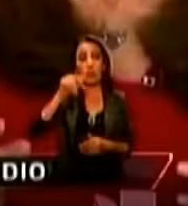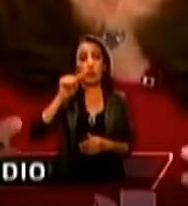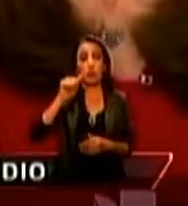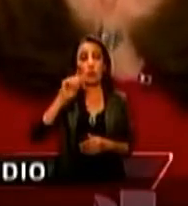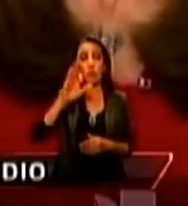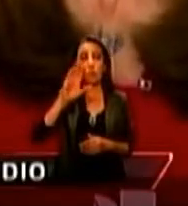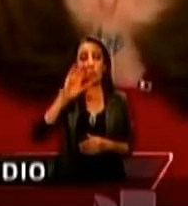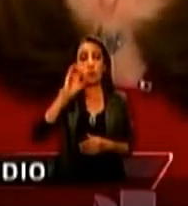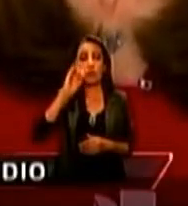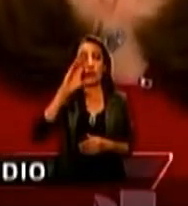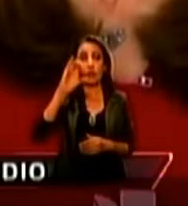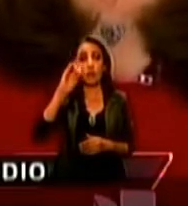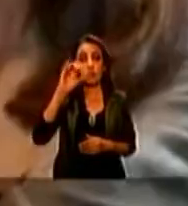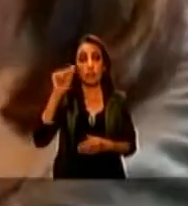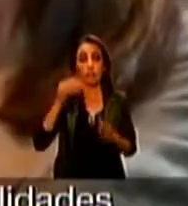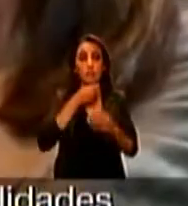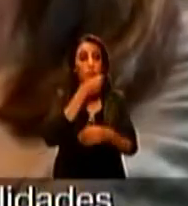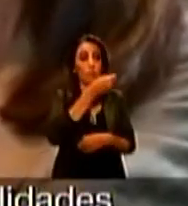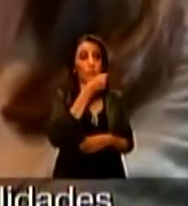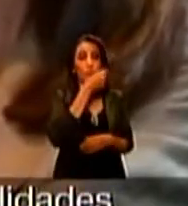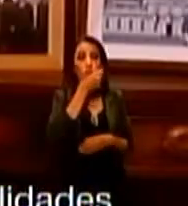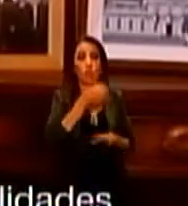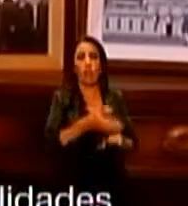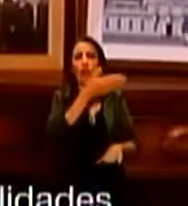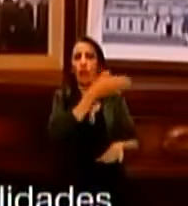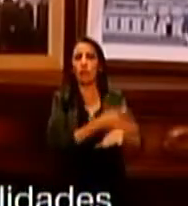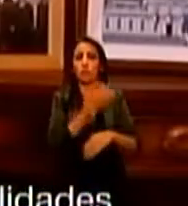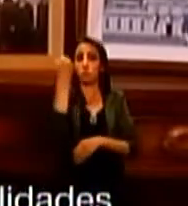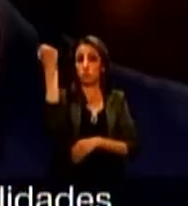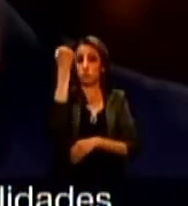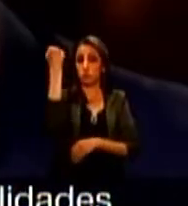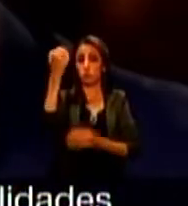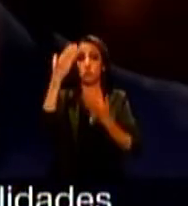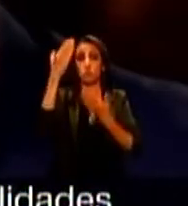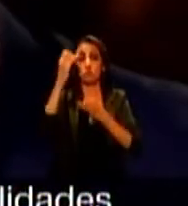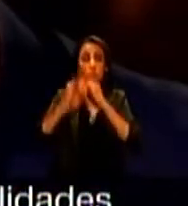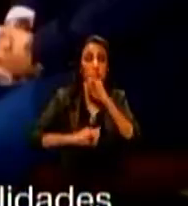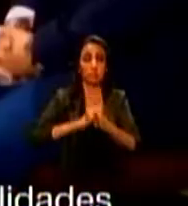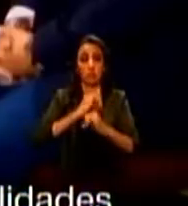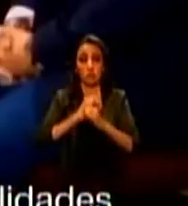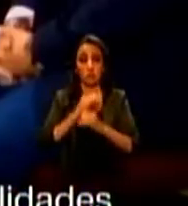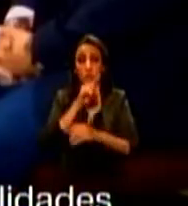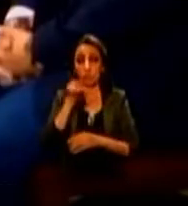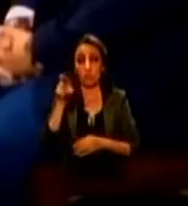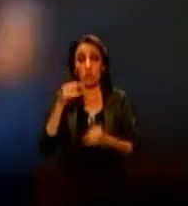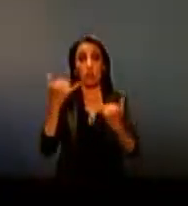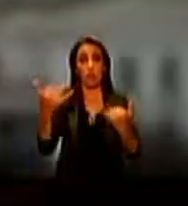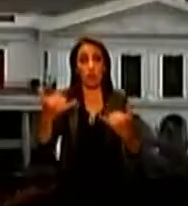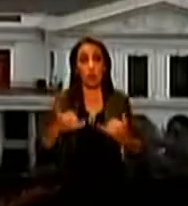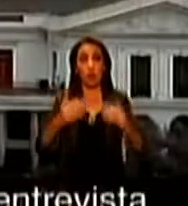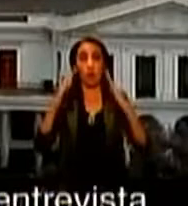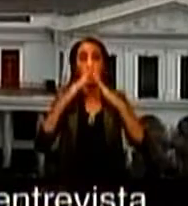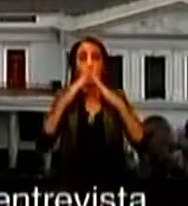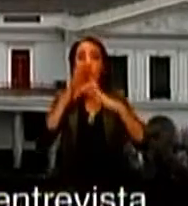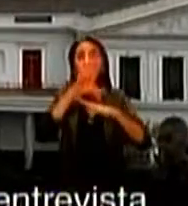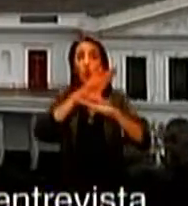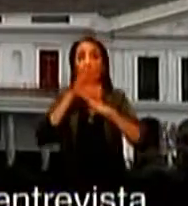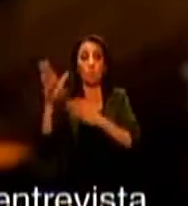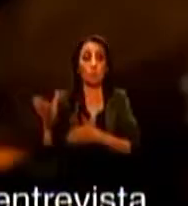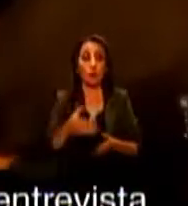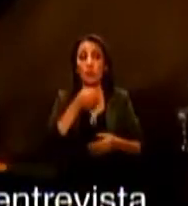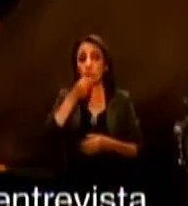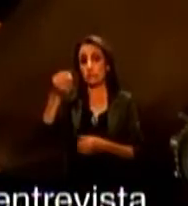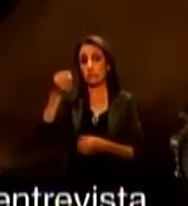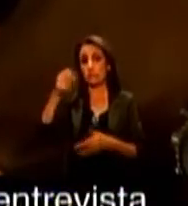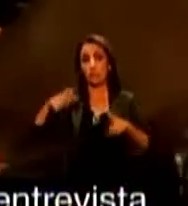Patricia Llaniot, periodista de Univisión, ha entrevistado a grandes personalidades de la política internacional. En el Palacio